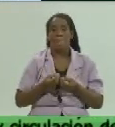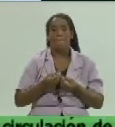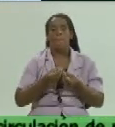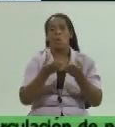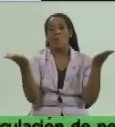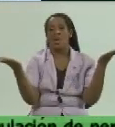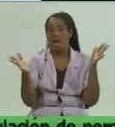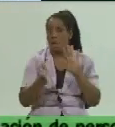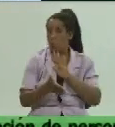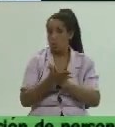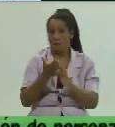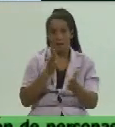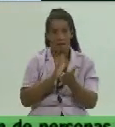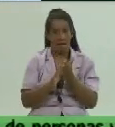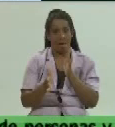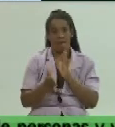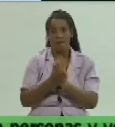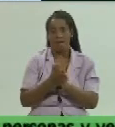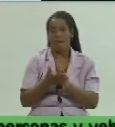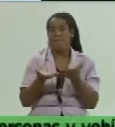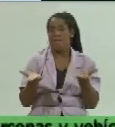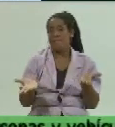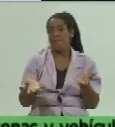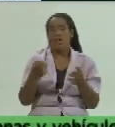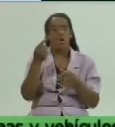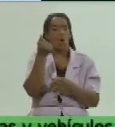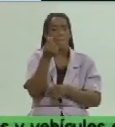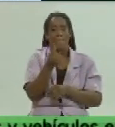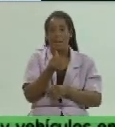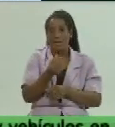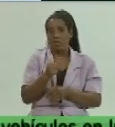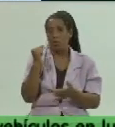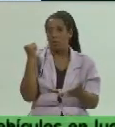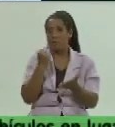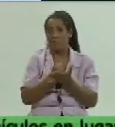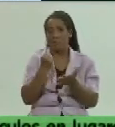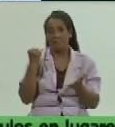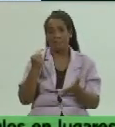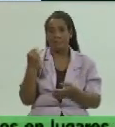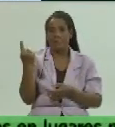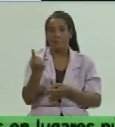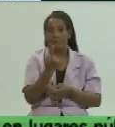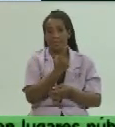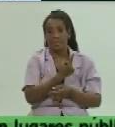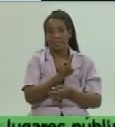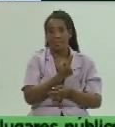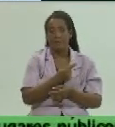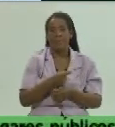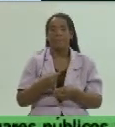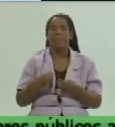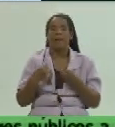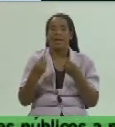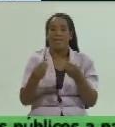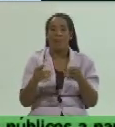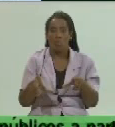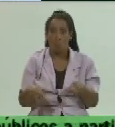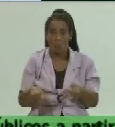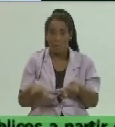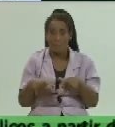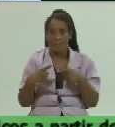ciudadanos y por los medios se deben estar comunicando los precios que fueron aprobados en cada uno de los territorios para darle cumplimiento a